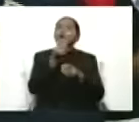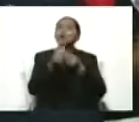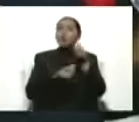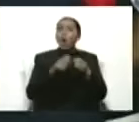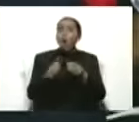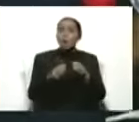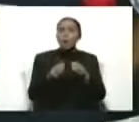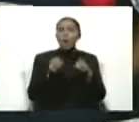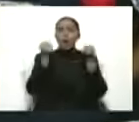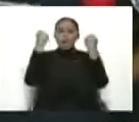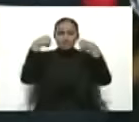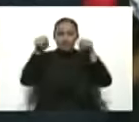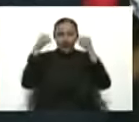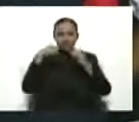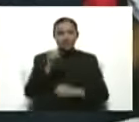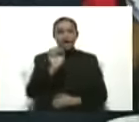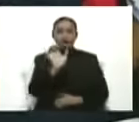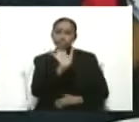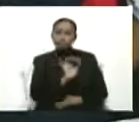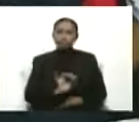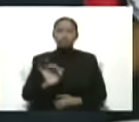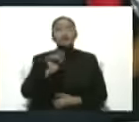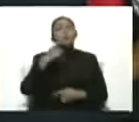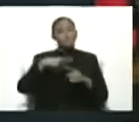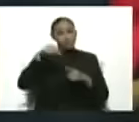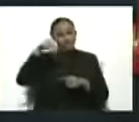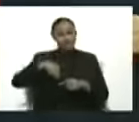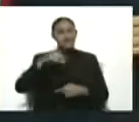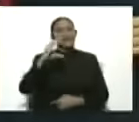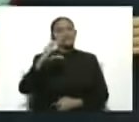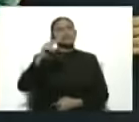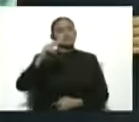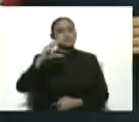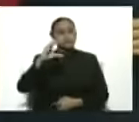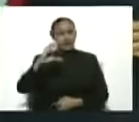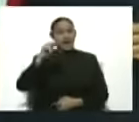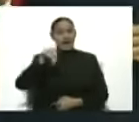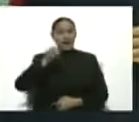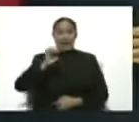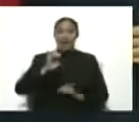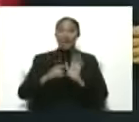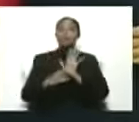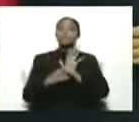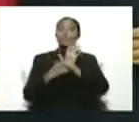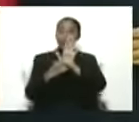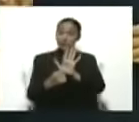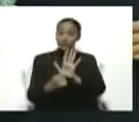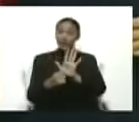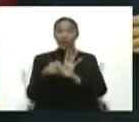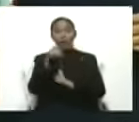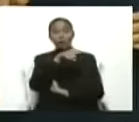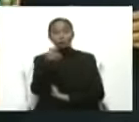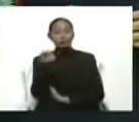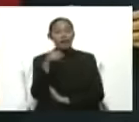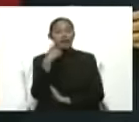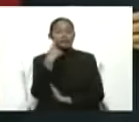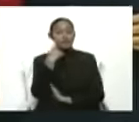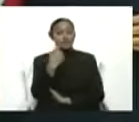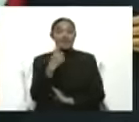pero desde aquí desde la sede del Consejo Nacional Electoral donde a partir de mañana a las 8 de la mañana